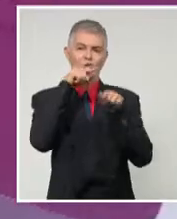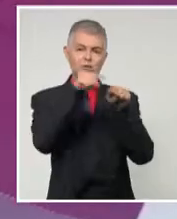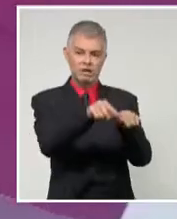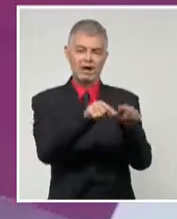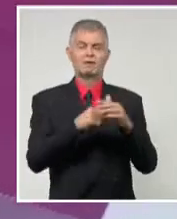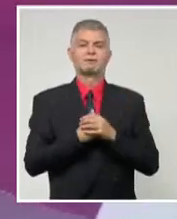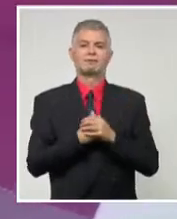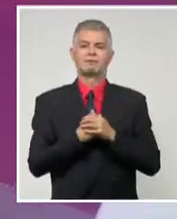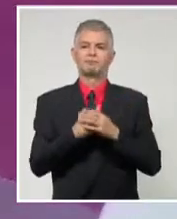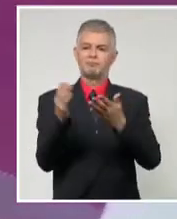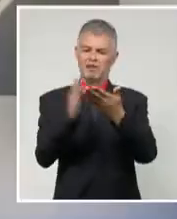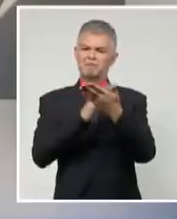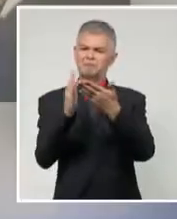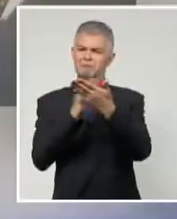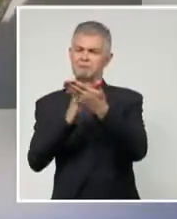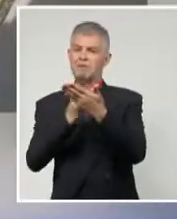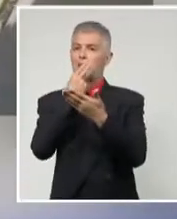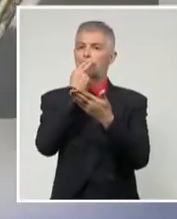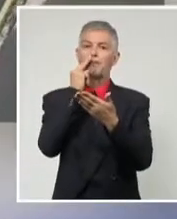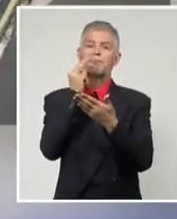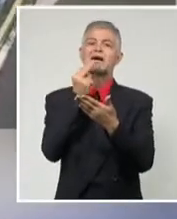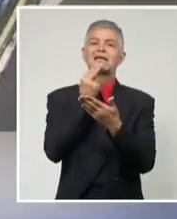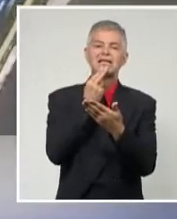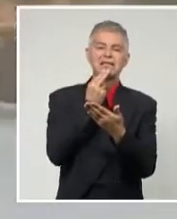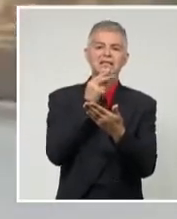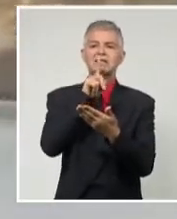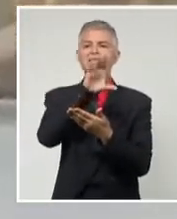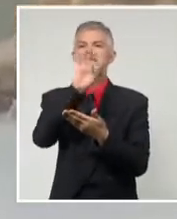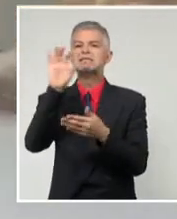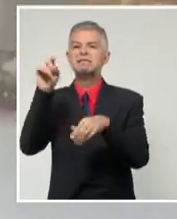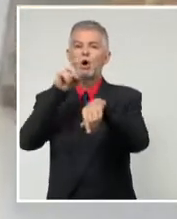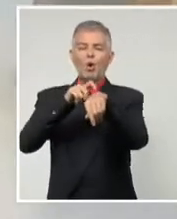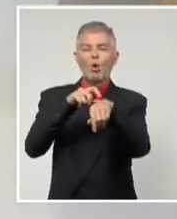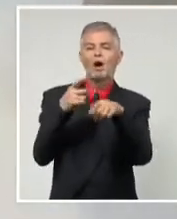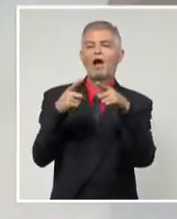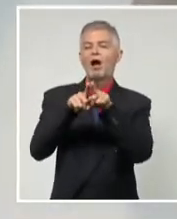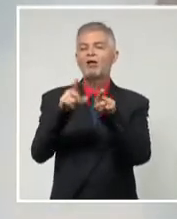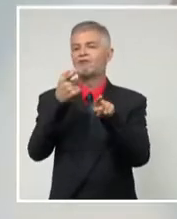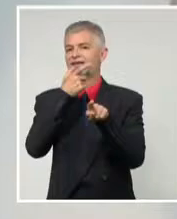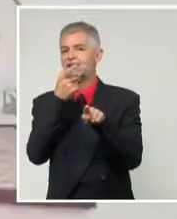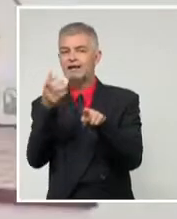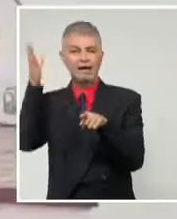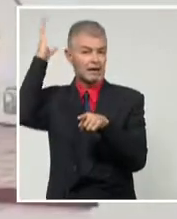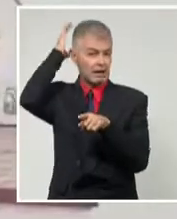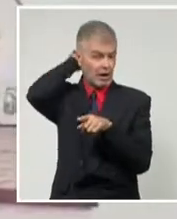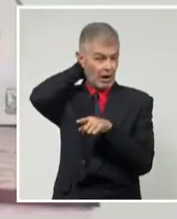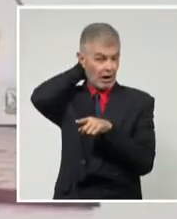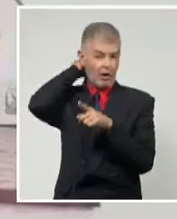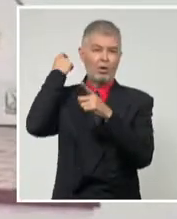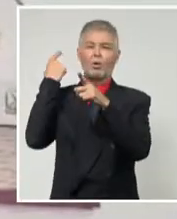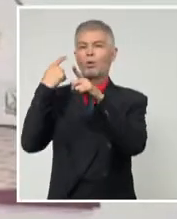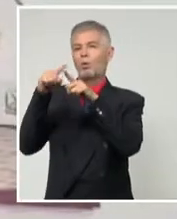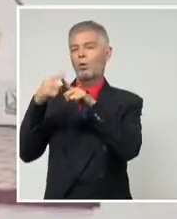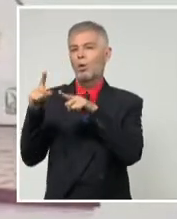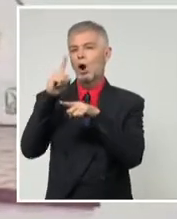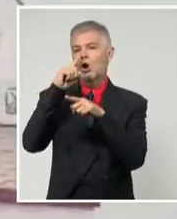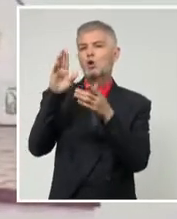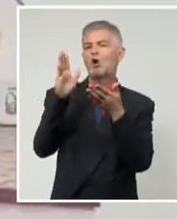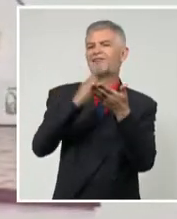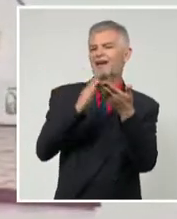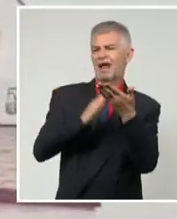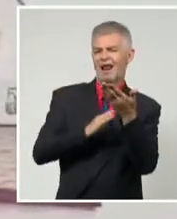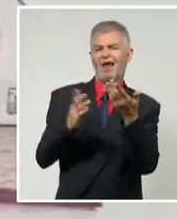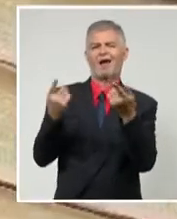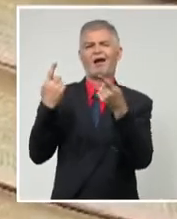las obras completas de José Martí, Cien Horas con Fidel, Raúl Castro, Un Hombre en Revolución, novelas de Alejo Carpentier, Lezama